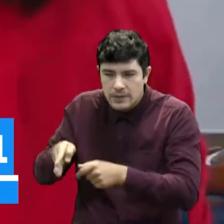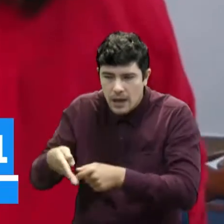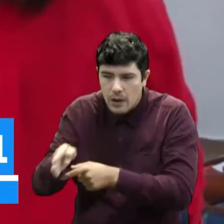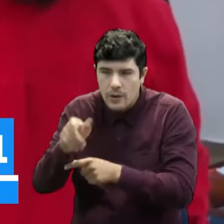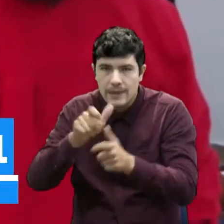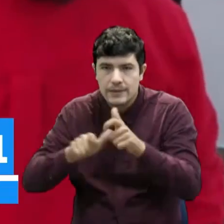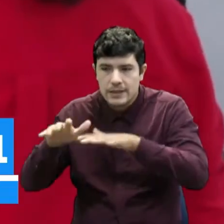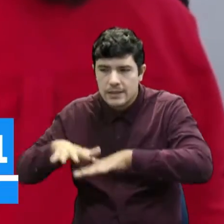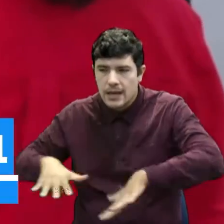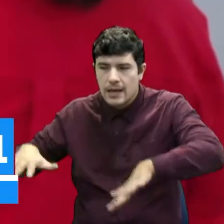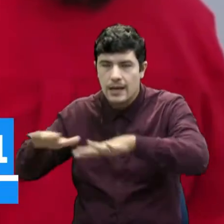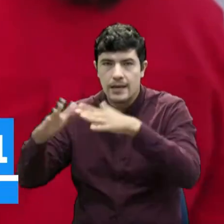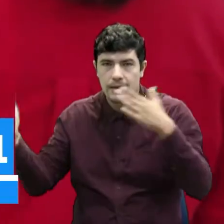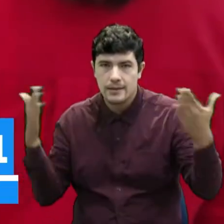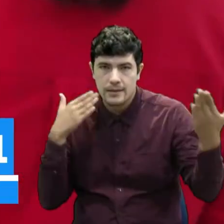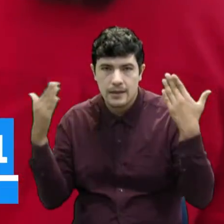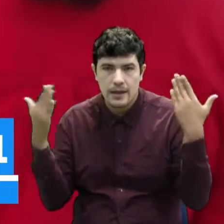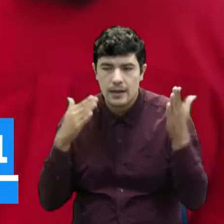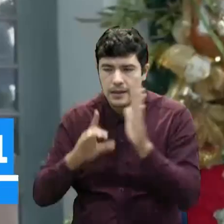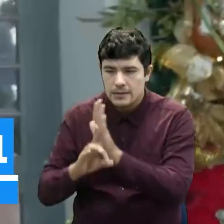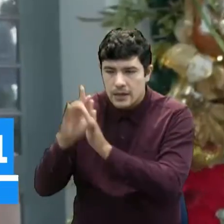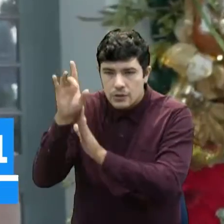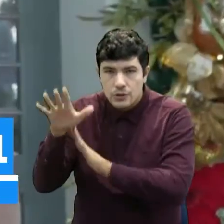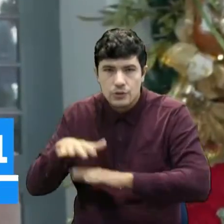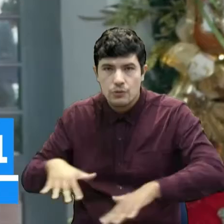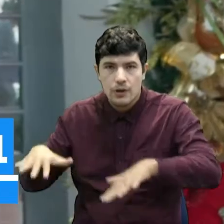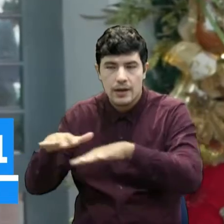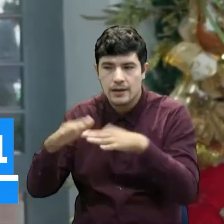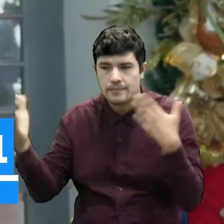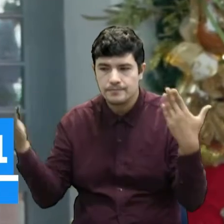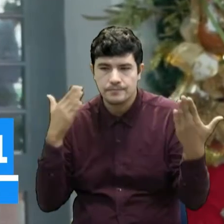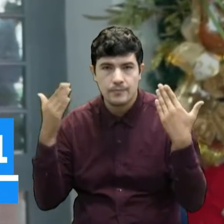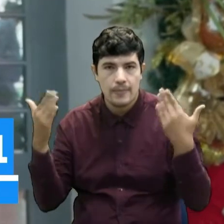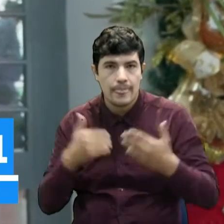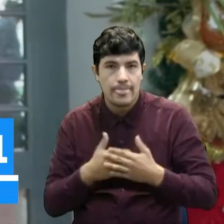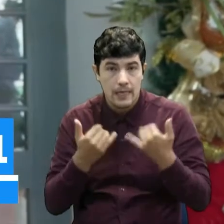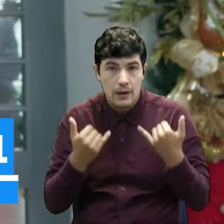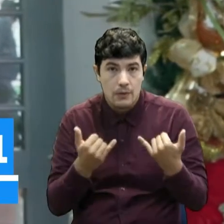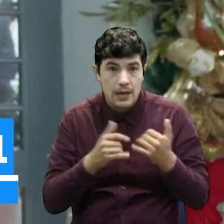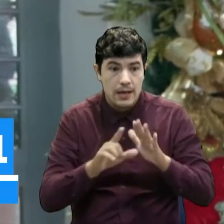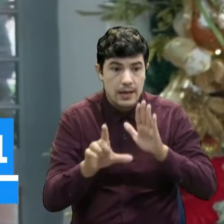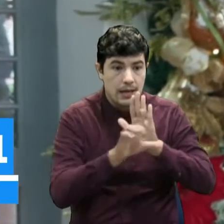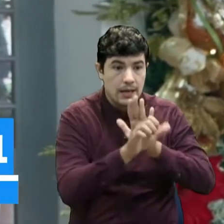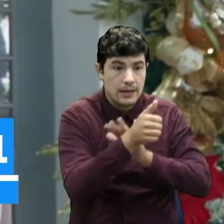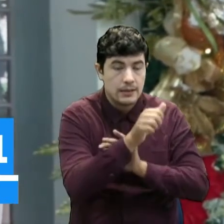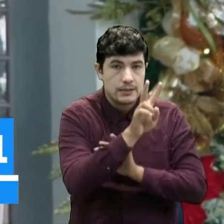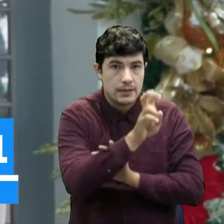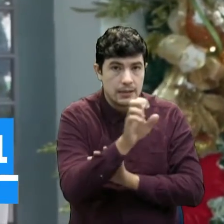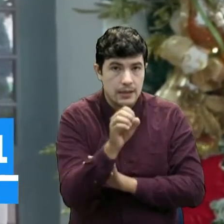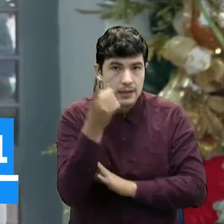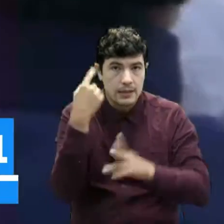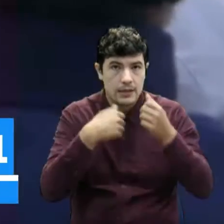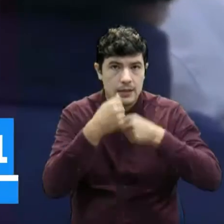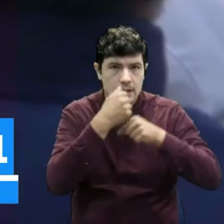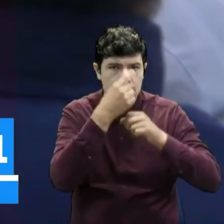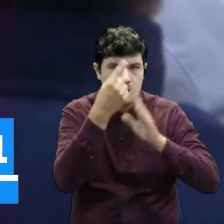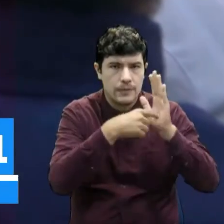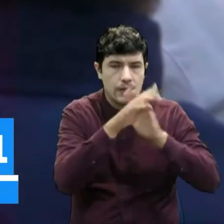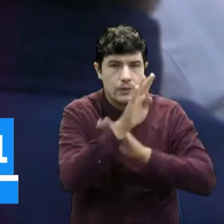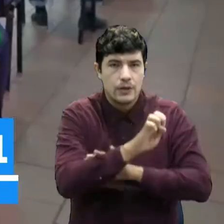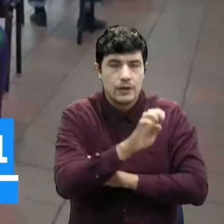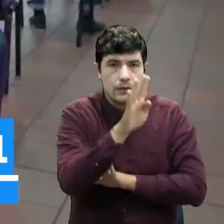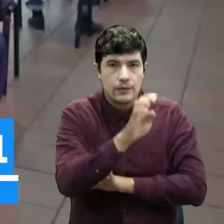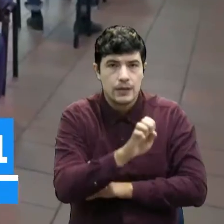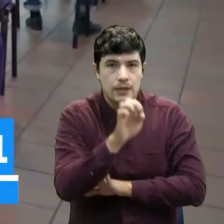de la zona rural nos enfoca a través de la ley 70 del 93 y la ley